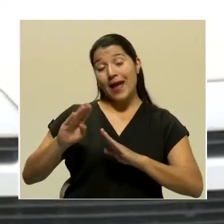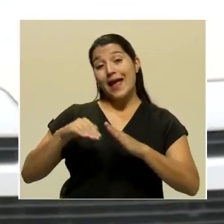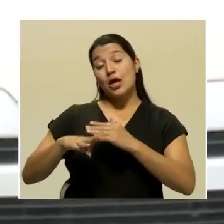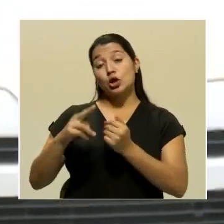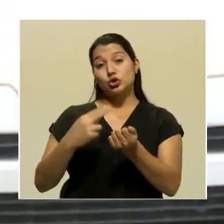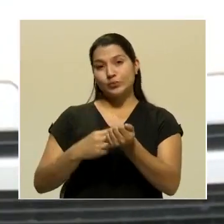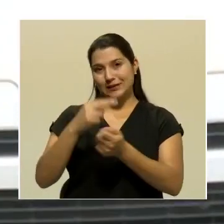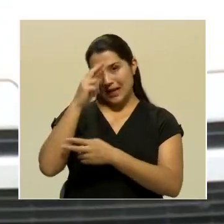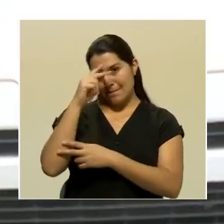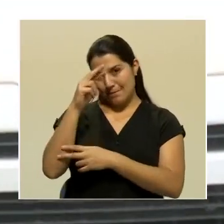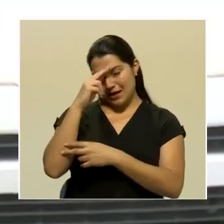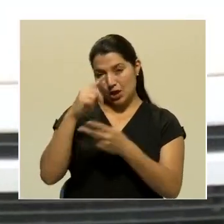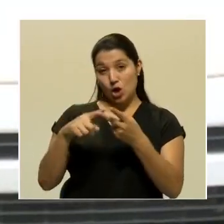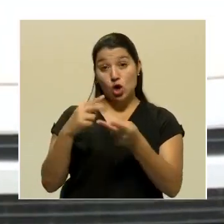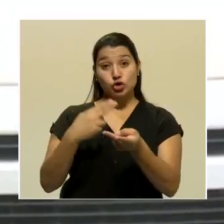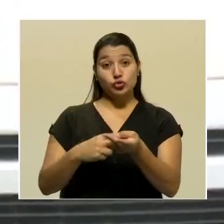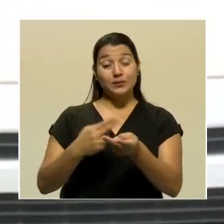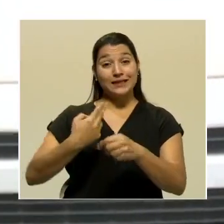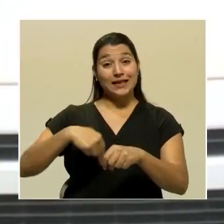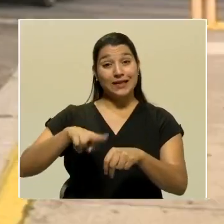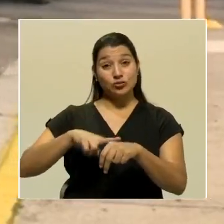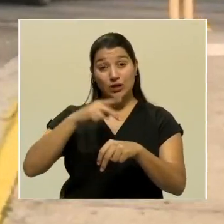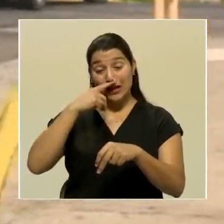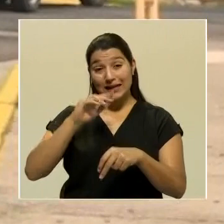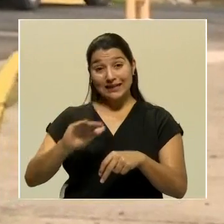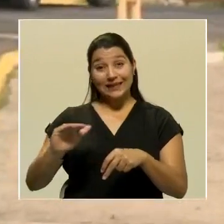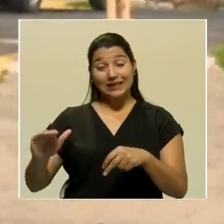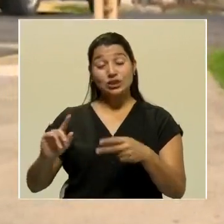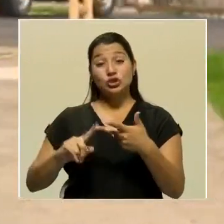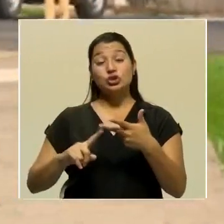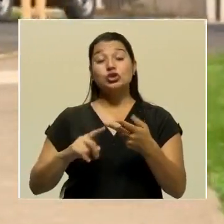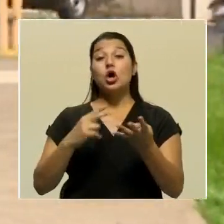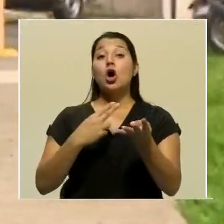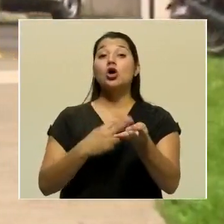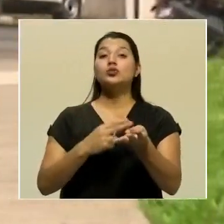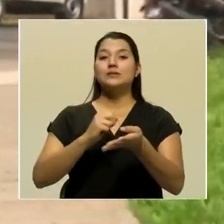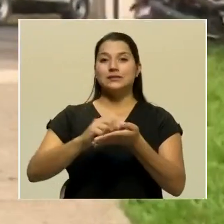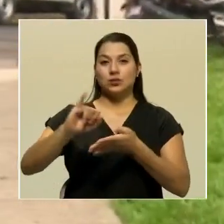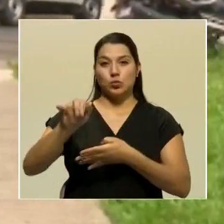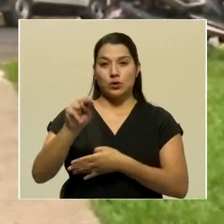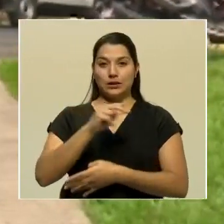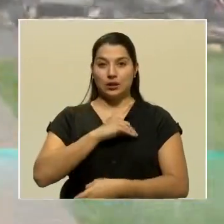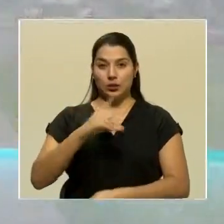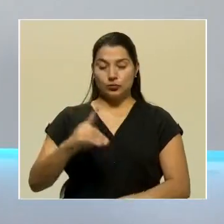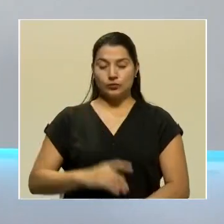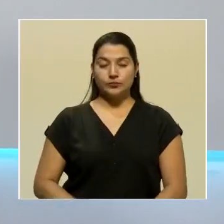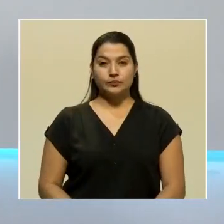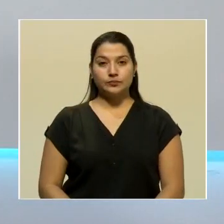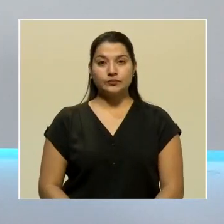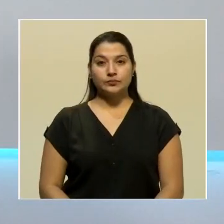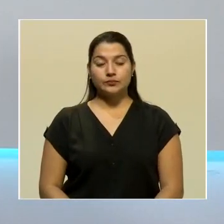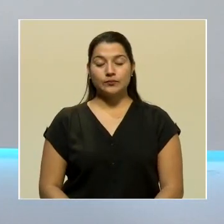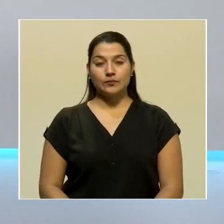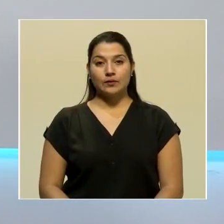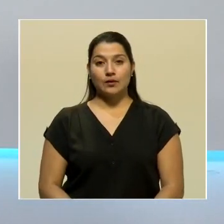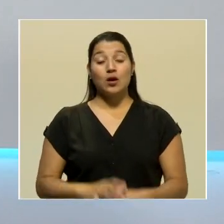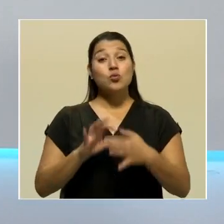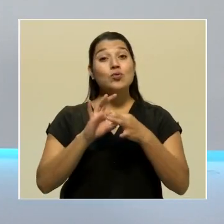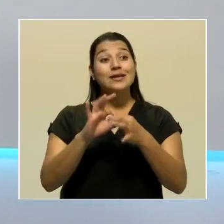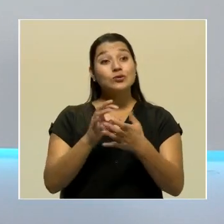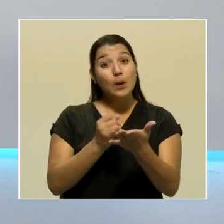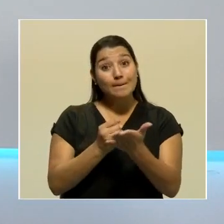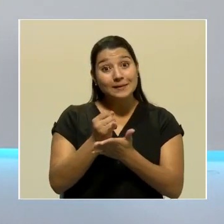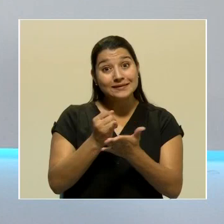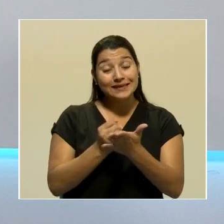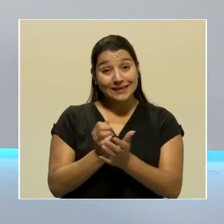Hospital México, el Hospital Nacional de Niños y el Hospital San Juan de Dios. Y sobre investigaciones